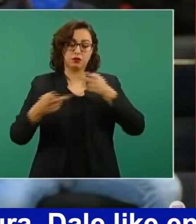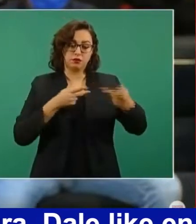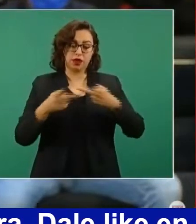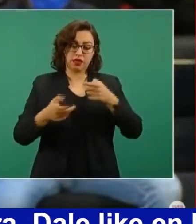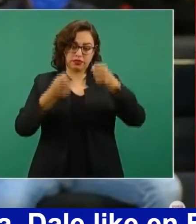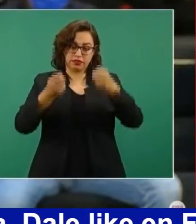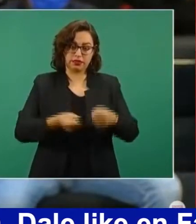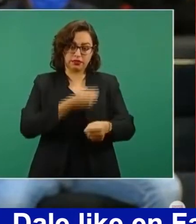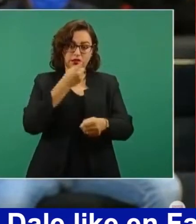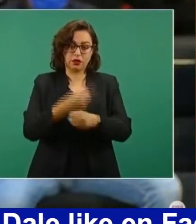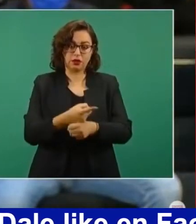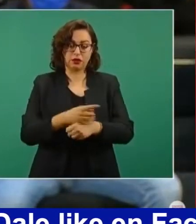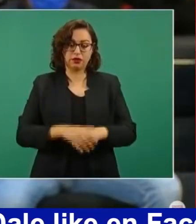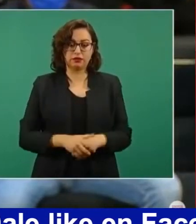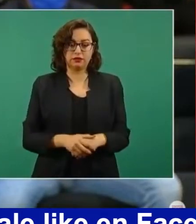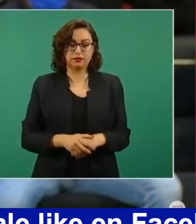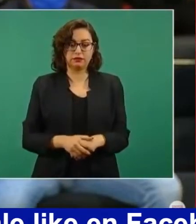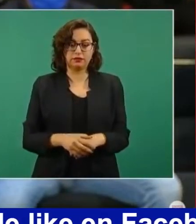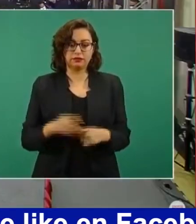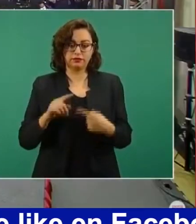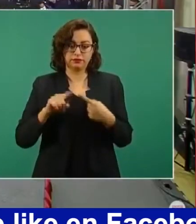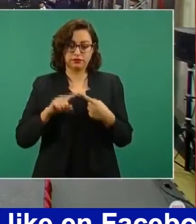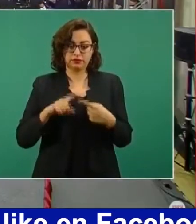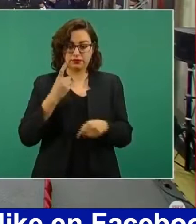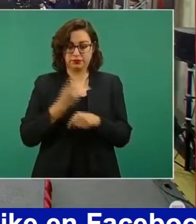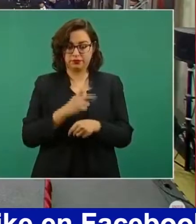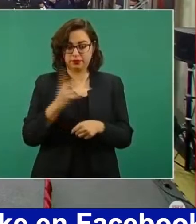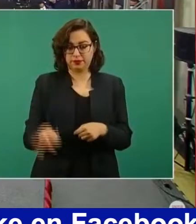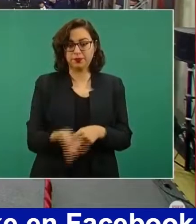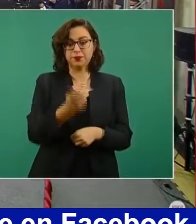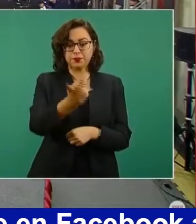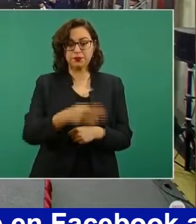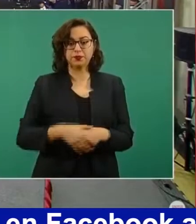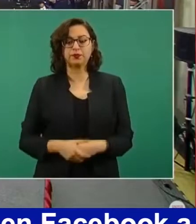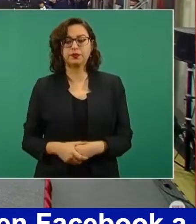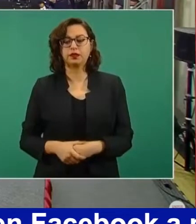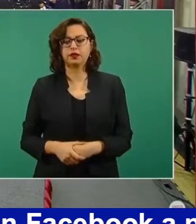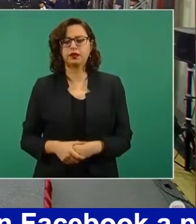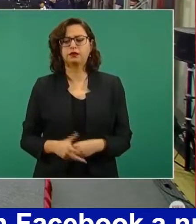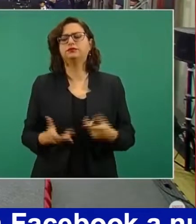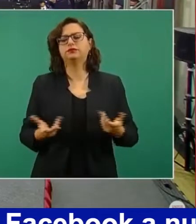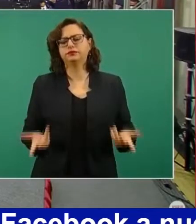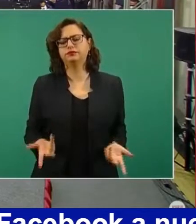de este gobierno. Sería mi primera pregunta. Bueno, se va avanzando.